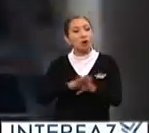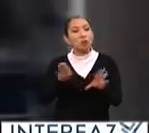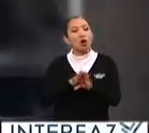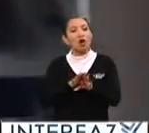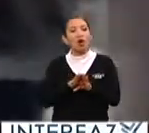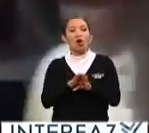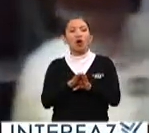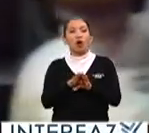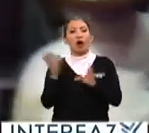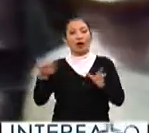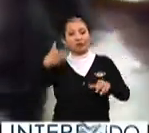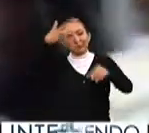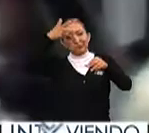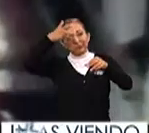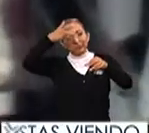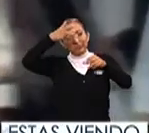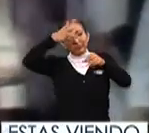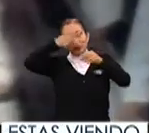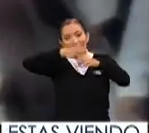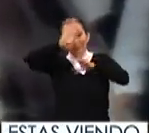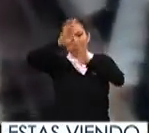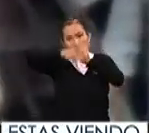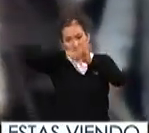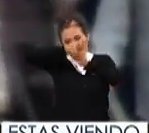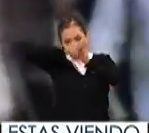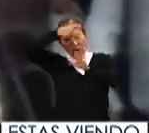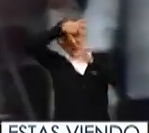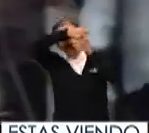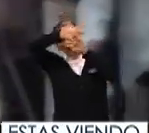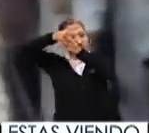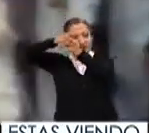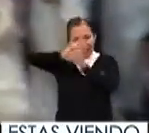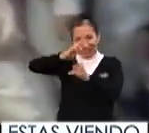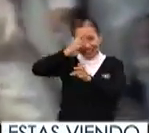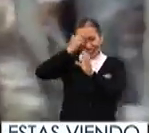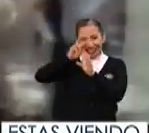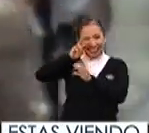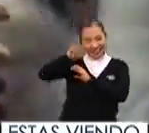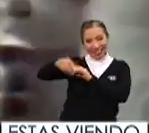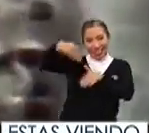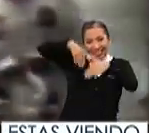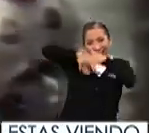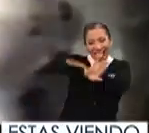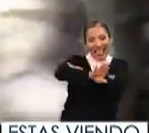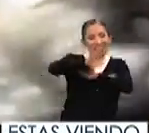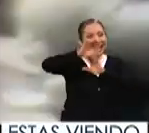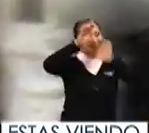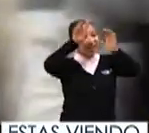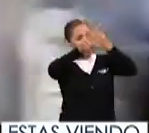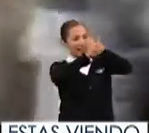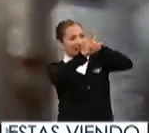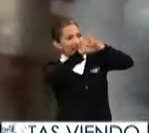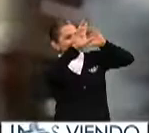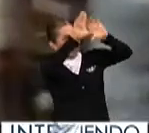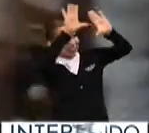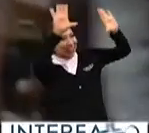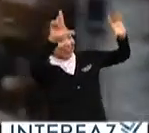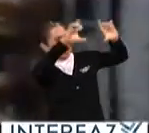con cámaras de película no sé si te diste cuenta la entrada en la vitrina estaban las